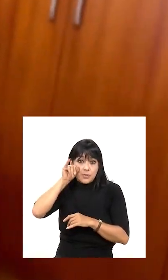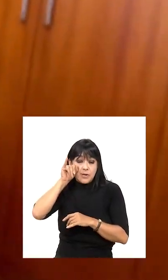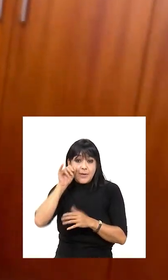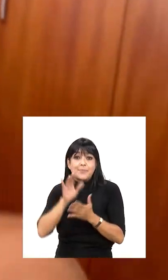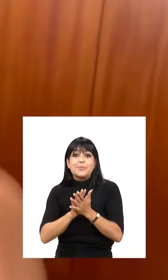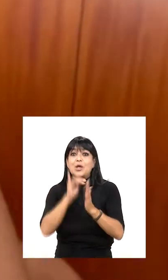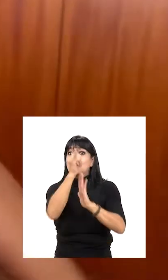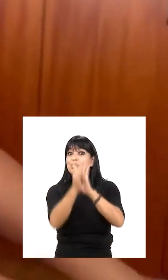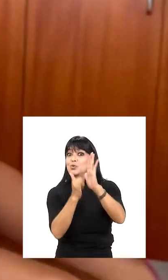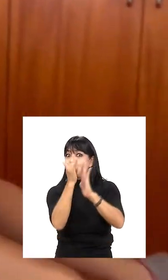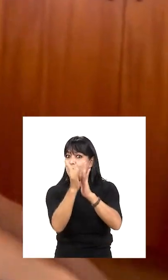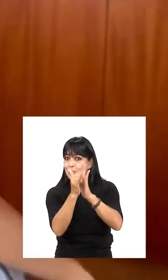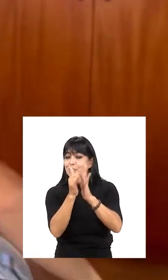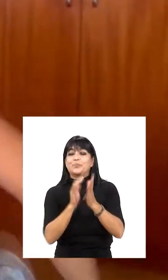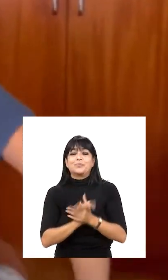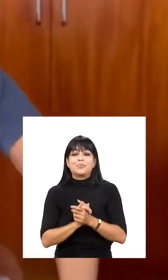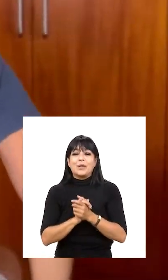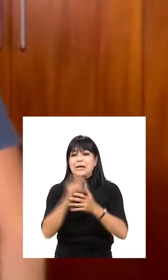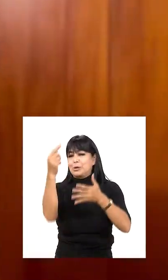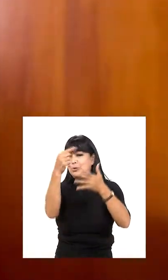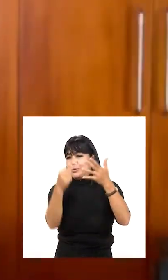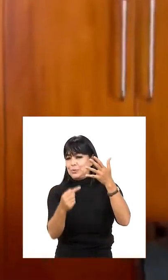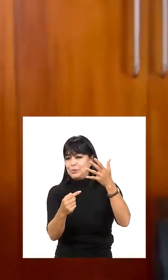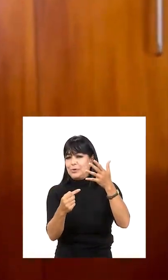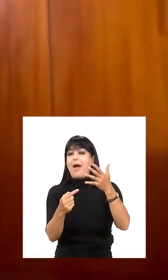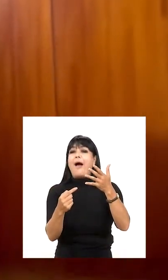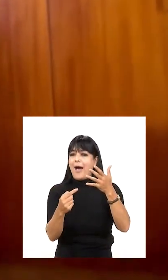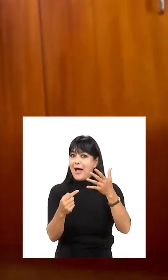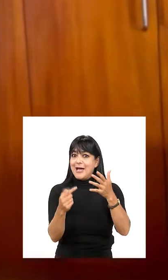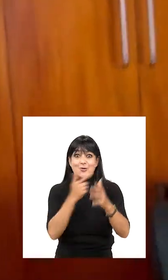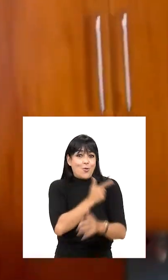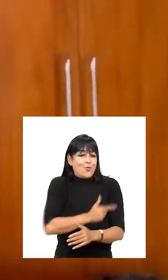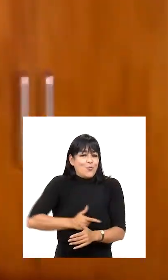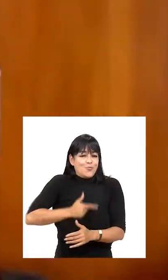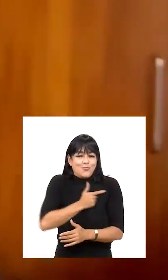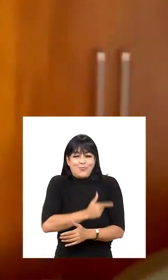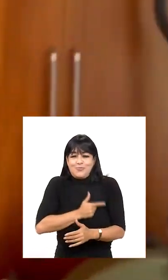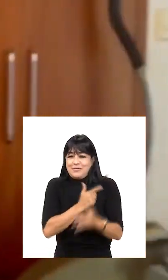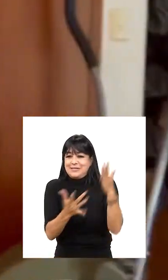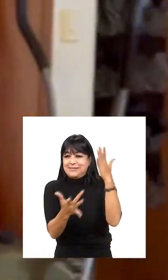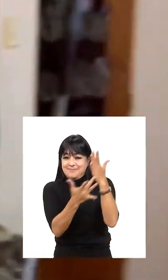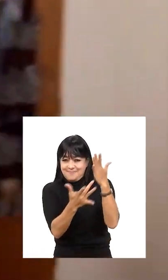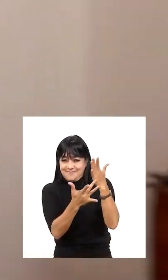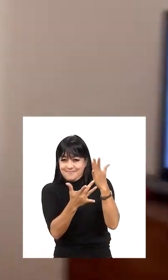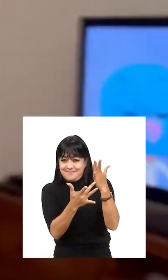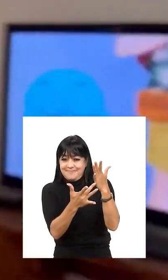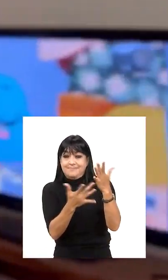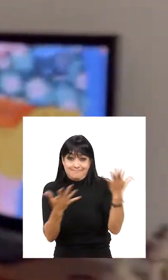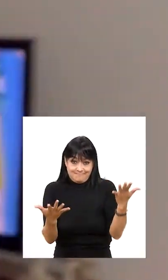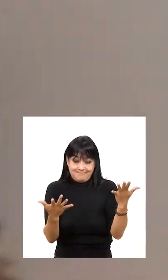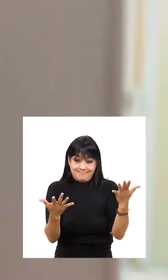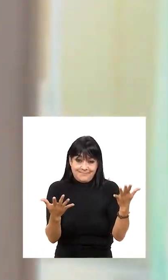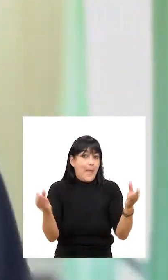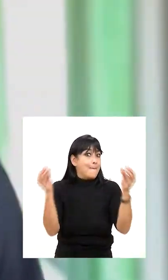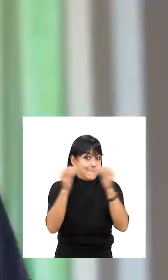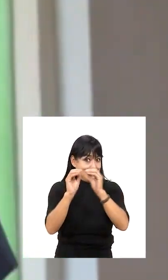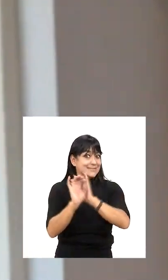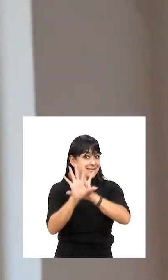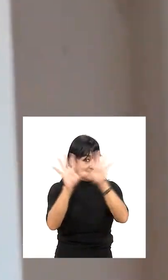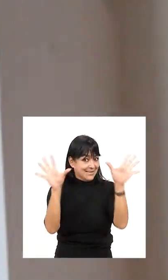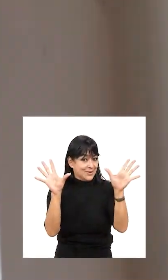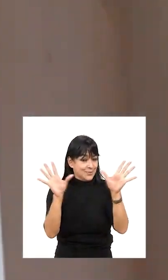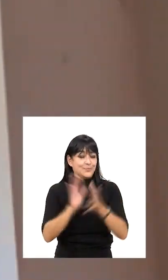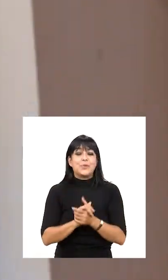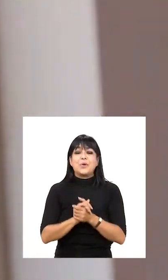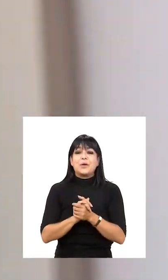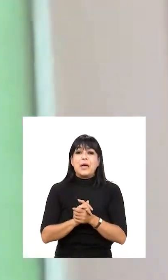Twitter y YouTube, entre otros. Por eso, sobre todo, somos adictos a la tecnología. Eso está más